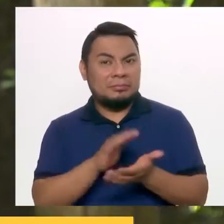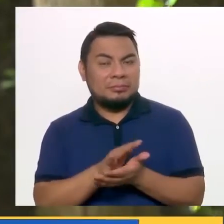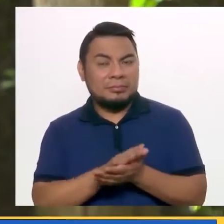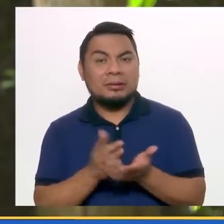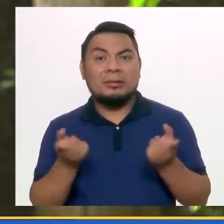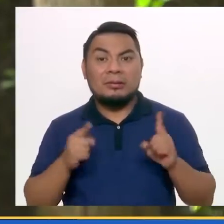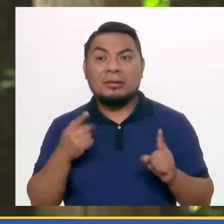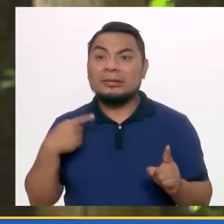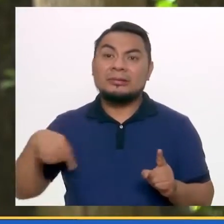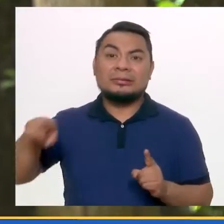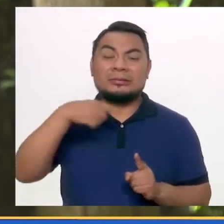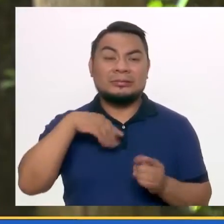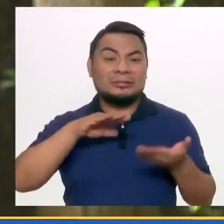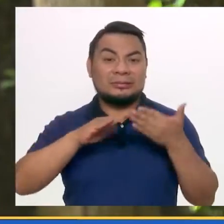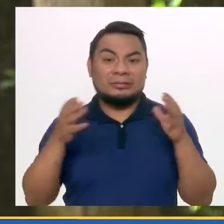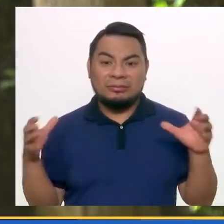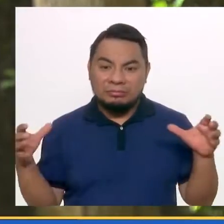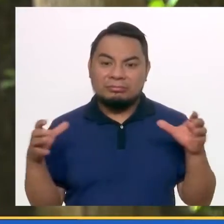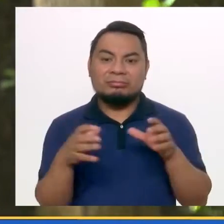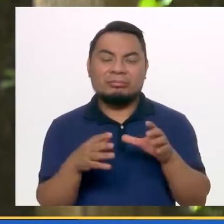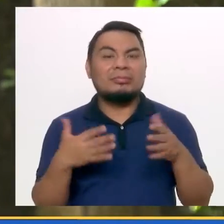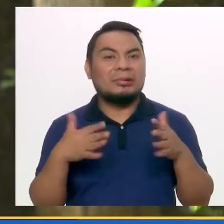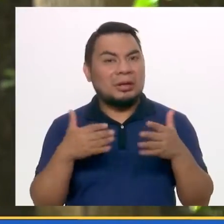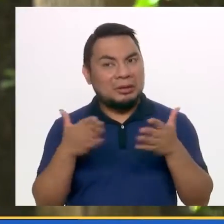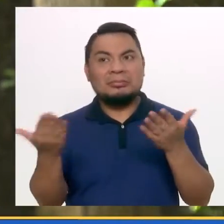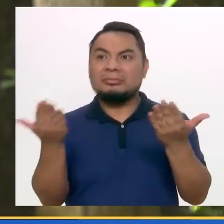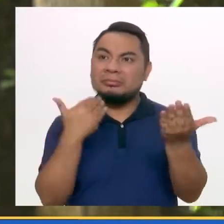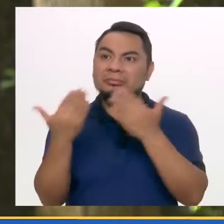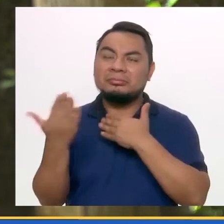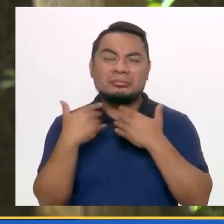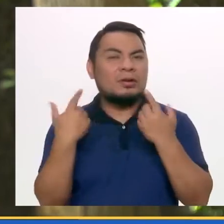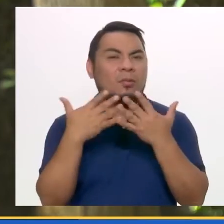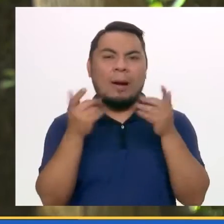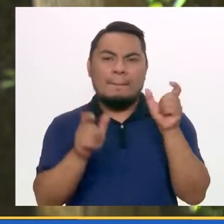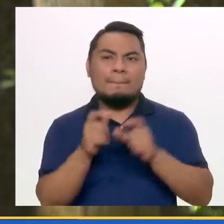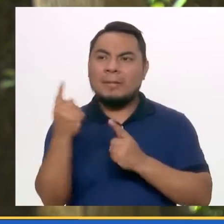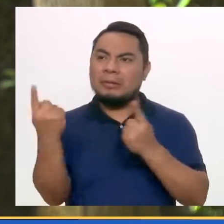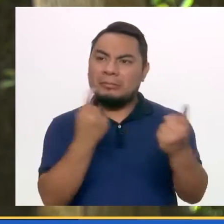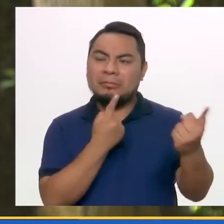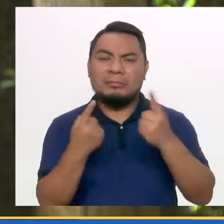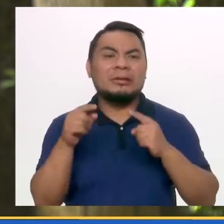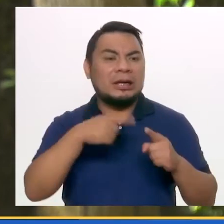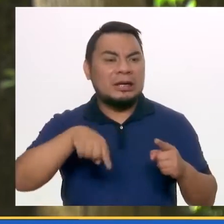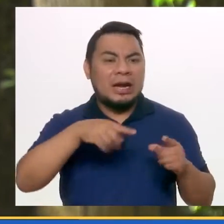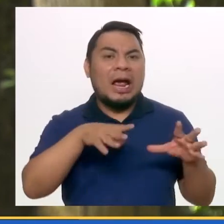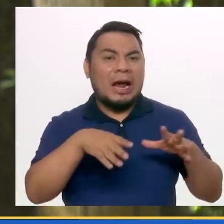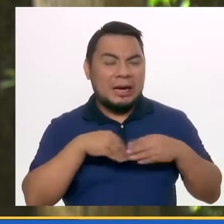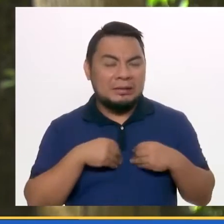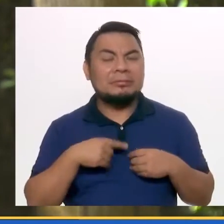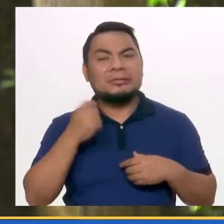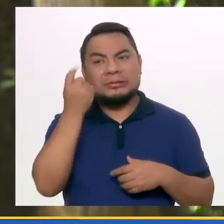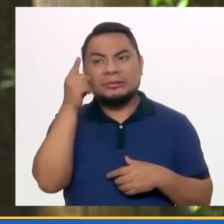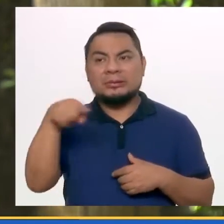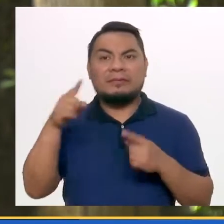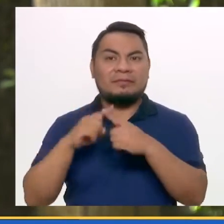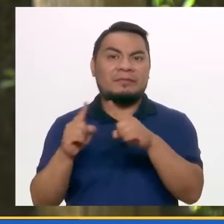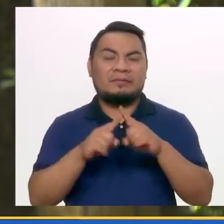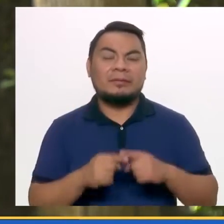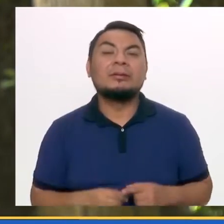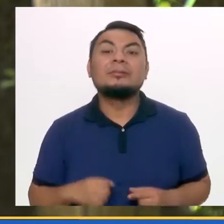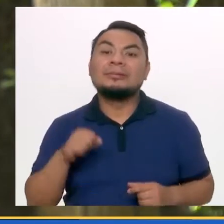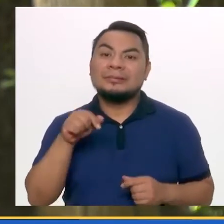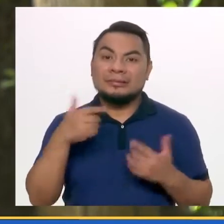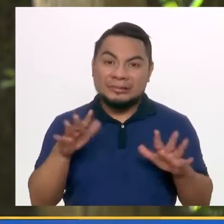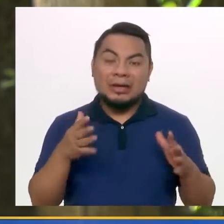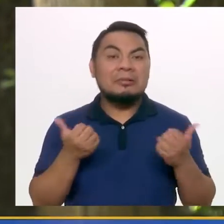generar una comunidad abierta, dispuesta a comprender la diversidad, ya no estamos hablando